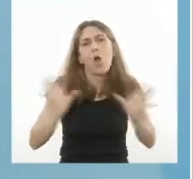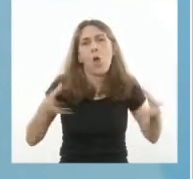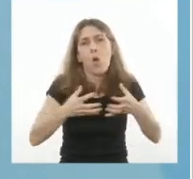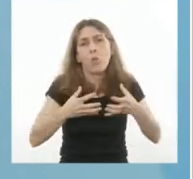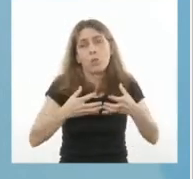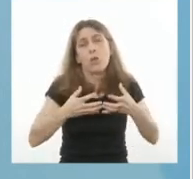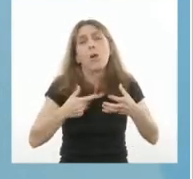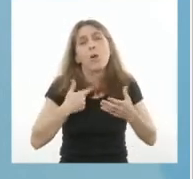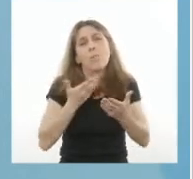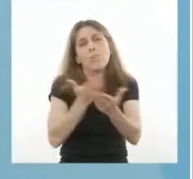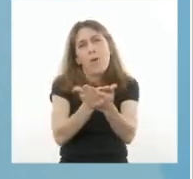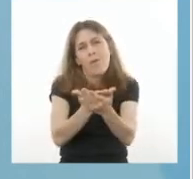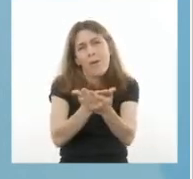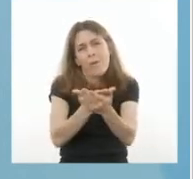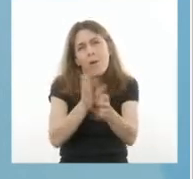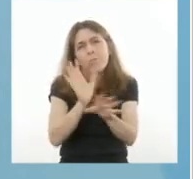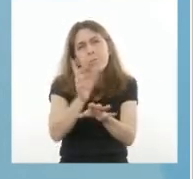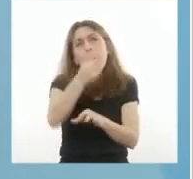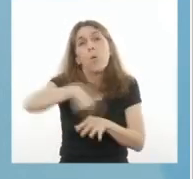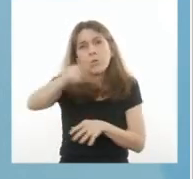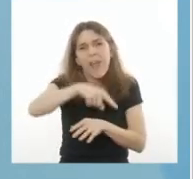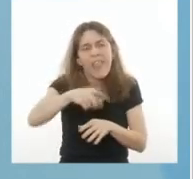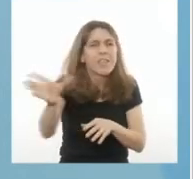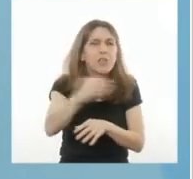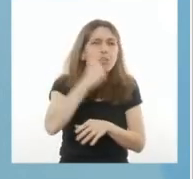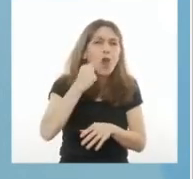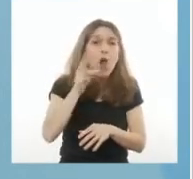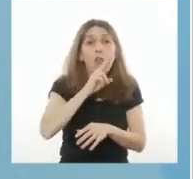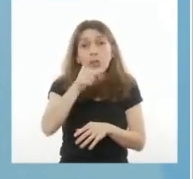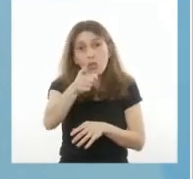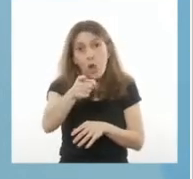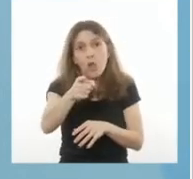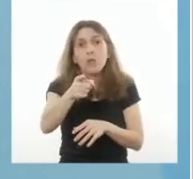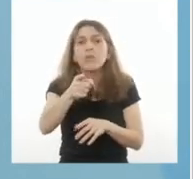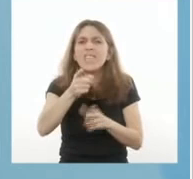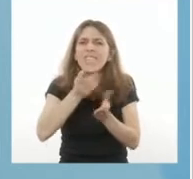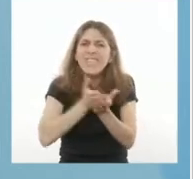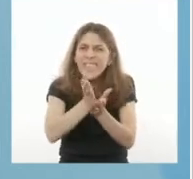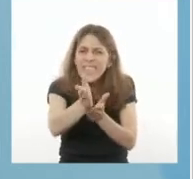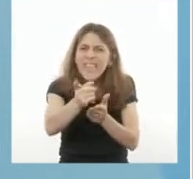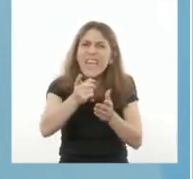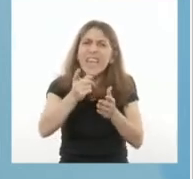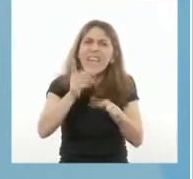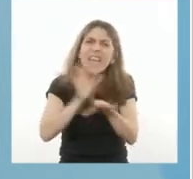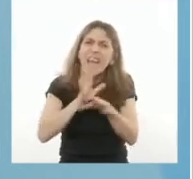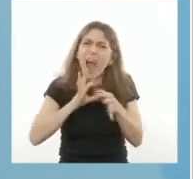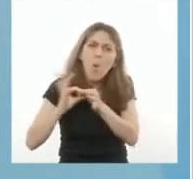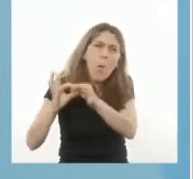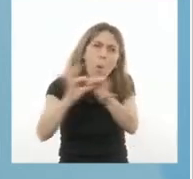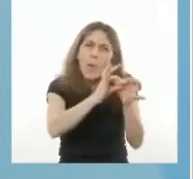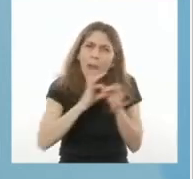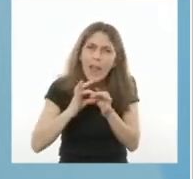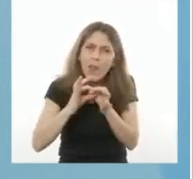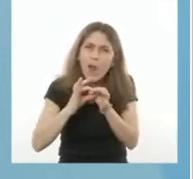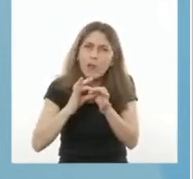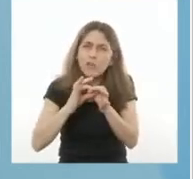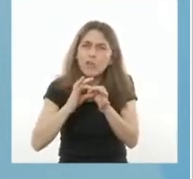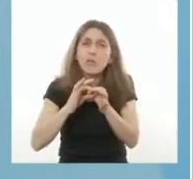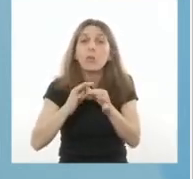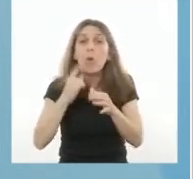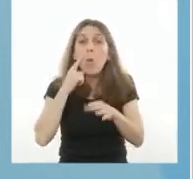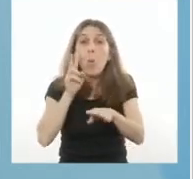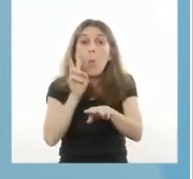convoco a todos y a todos a que sigamos redoblando unidos y unidas los